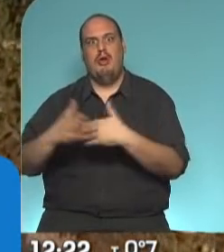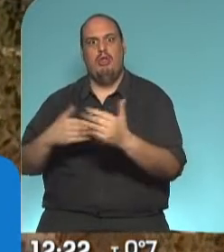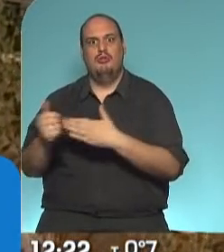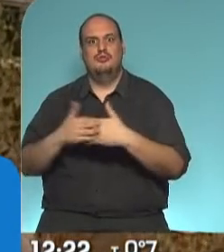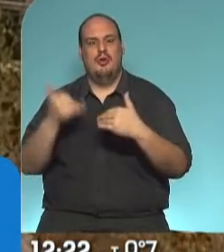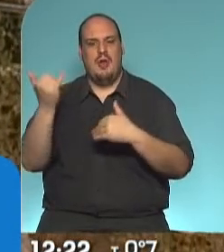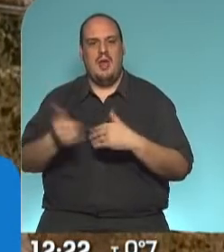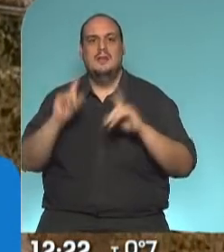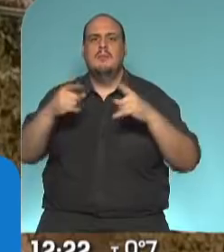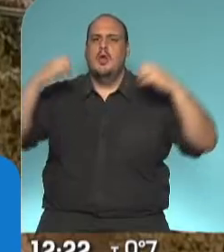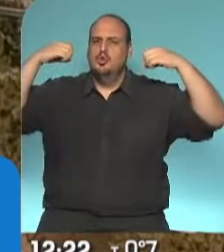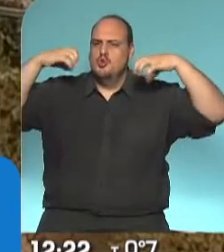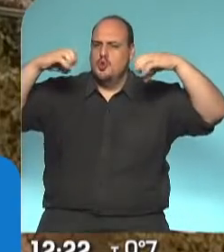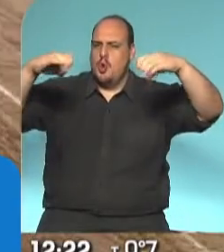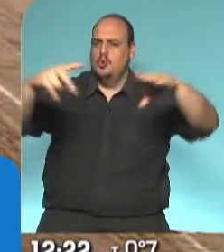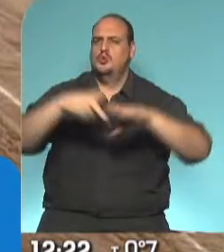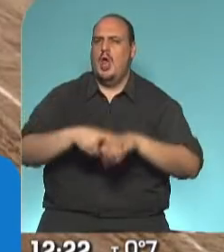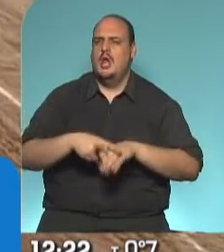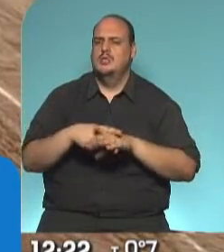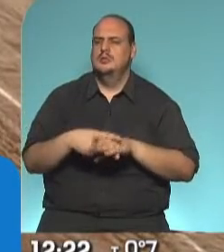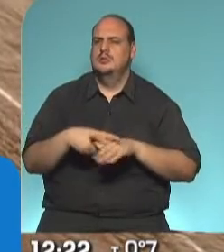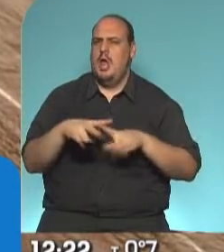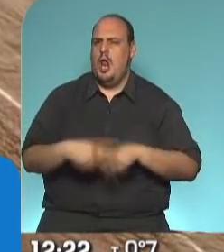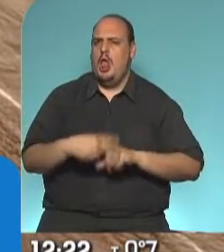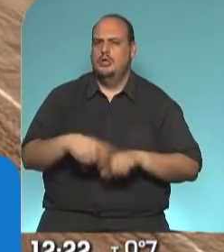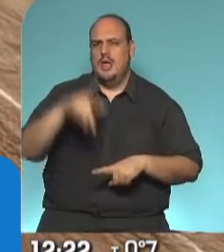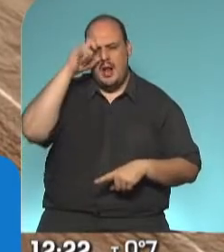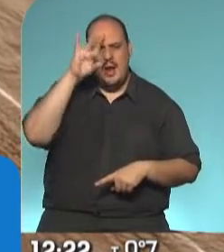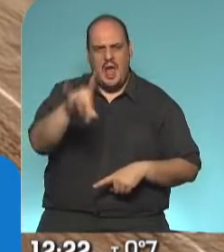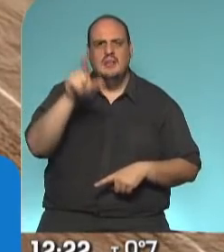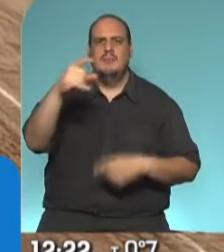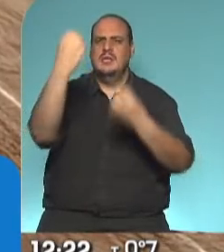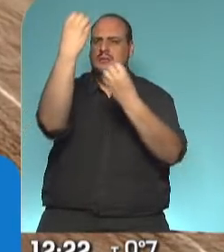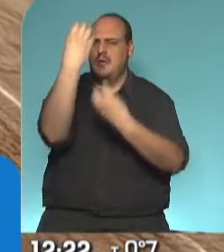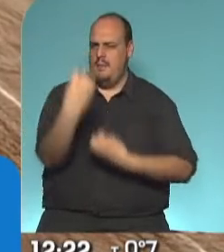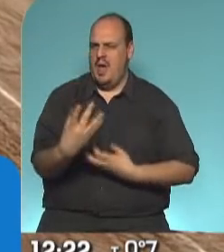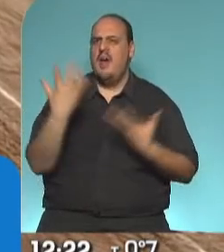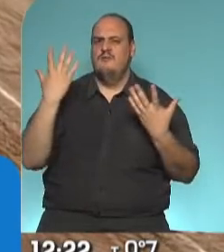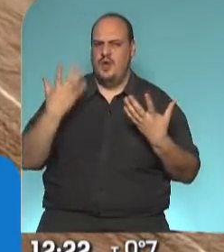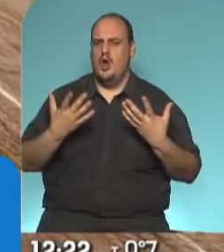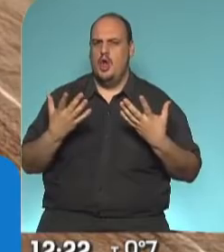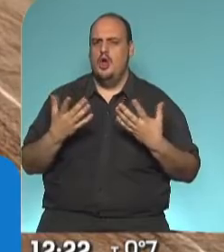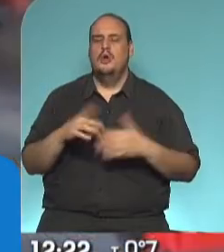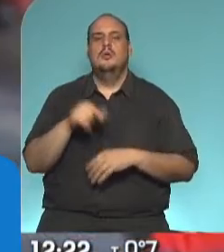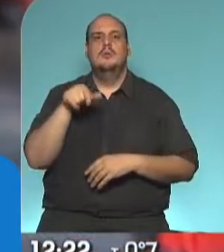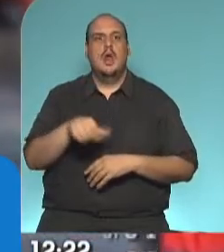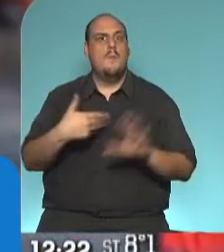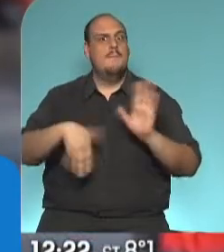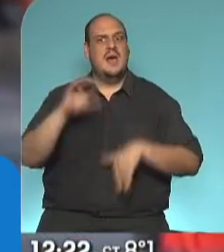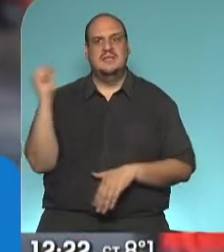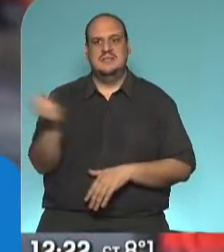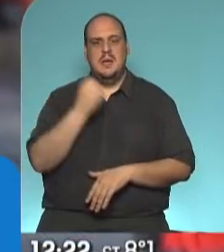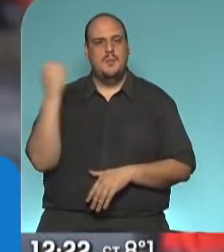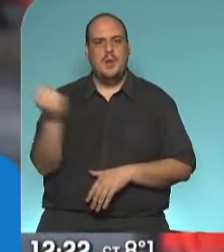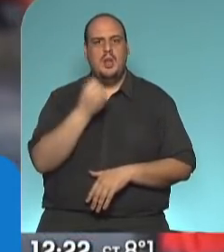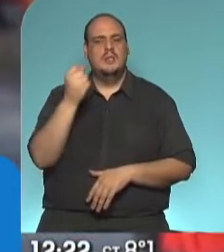iluminación en tecnología LED, semaforización, travesías urbanas, pero a su vez, lo más importante que es una